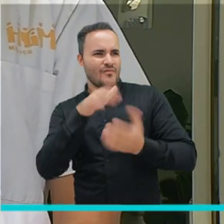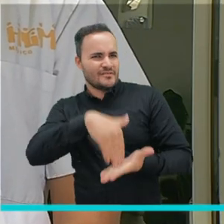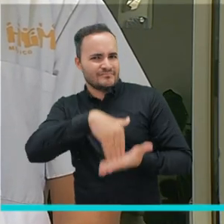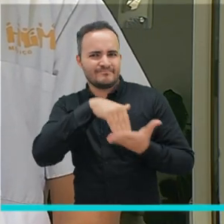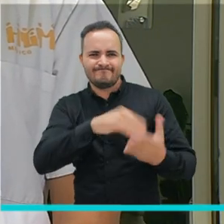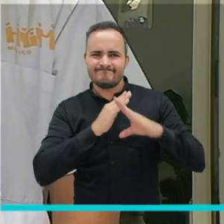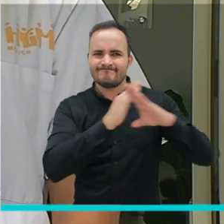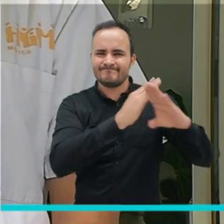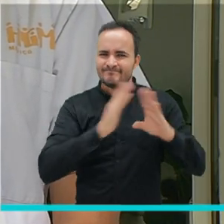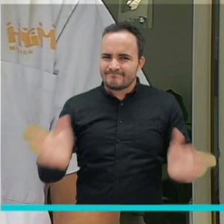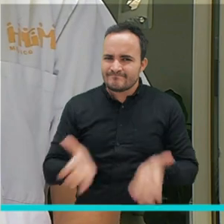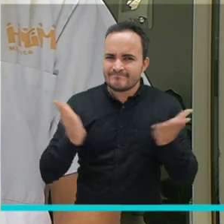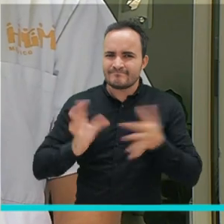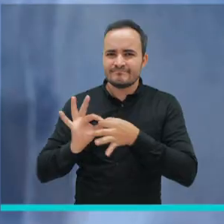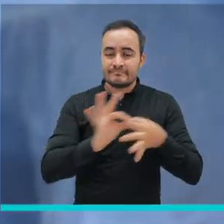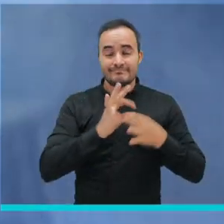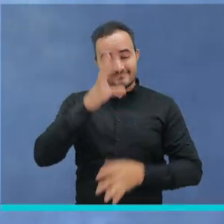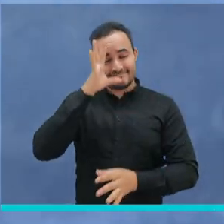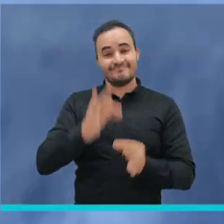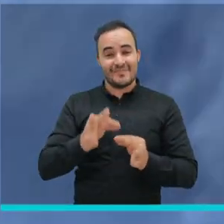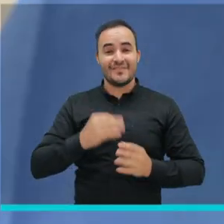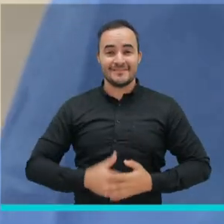a la pandemia y salir bien de toda esta situación.